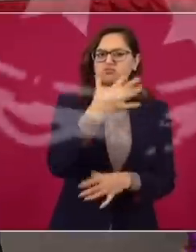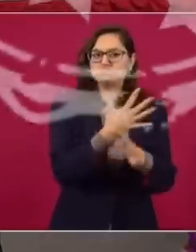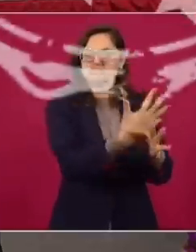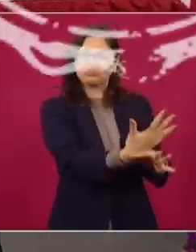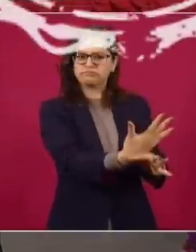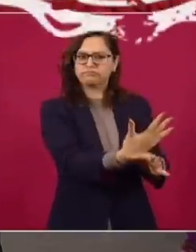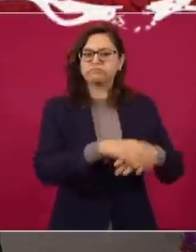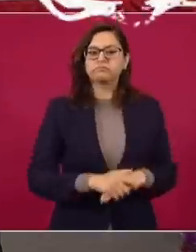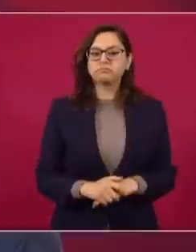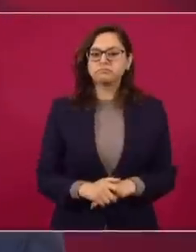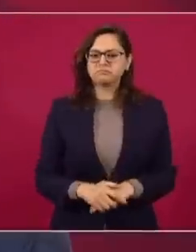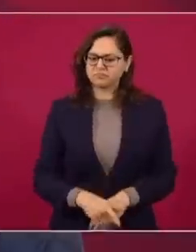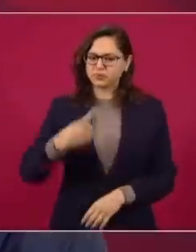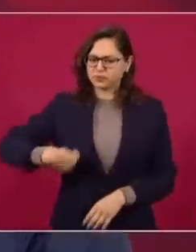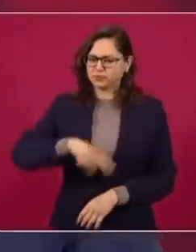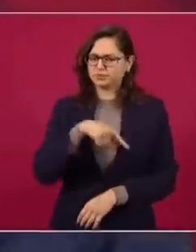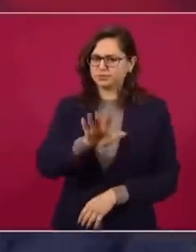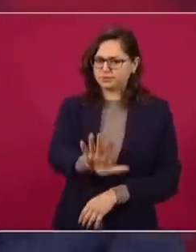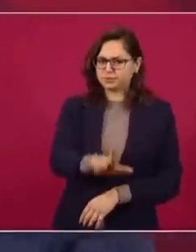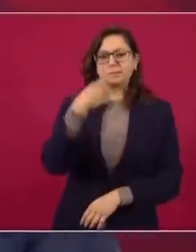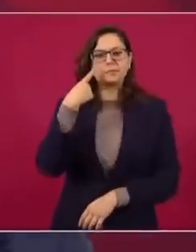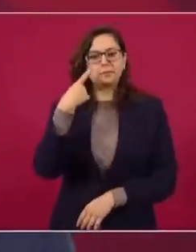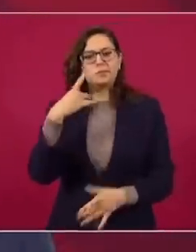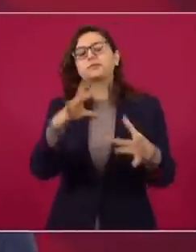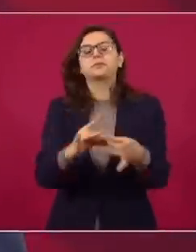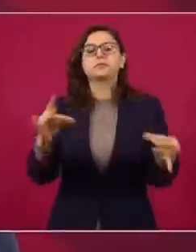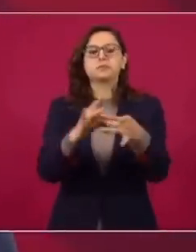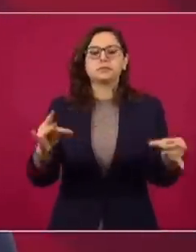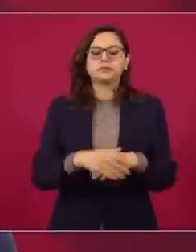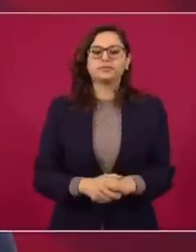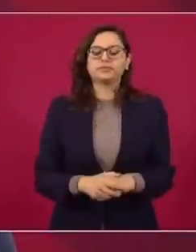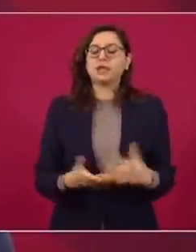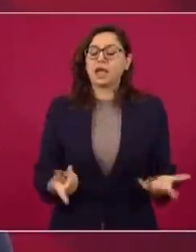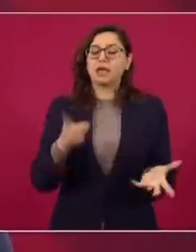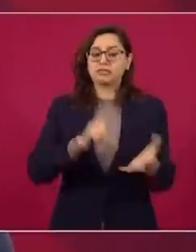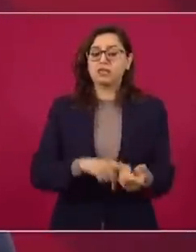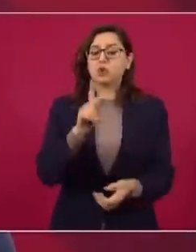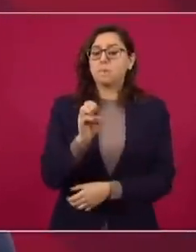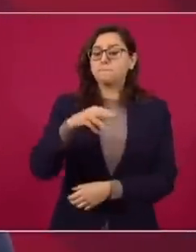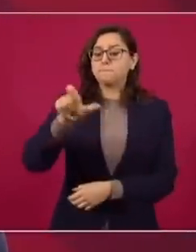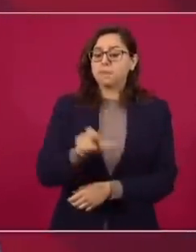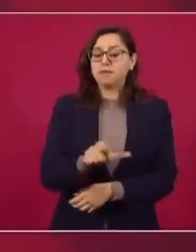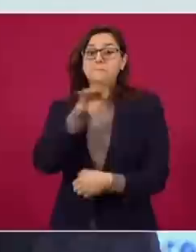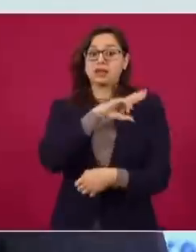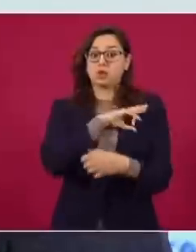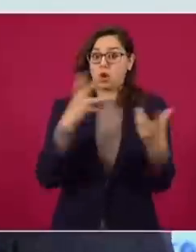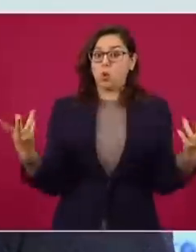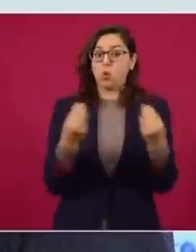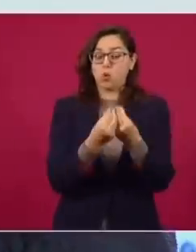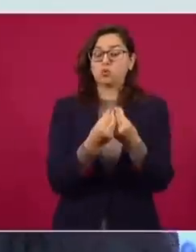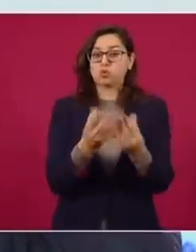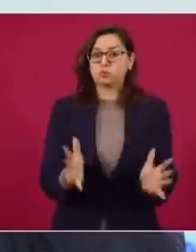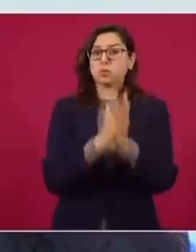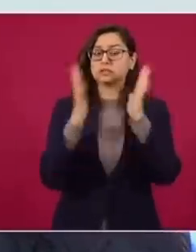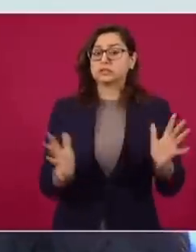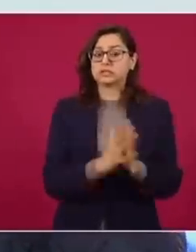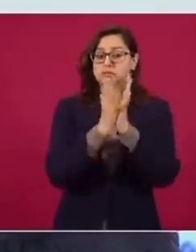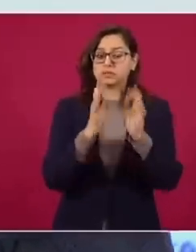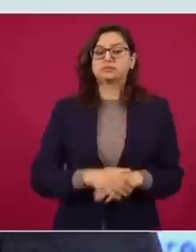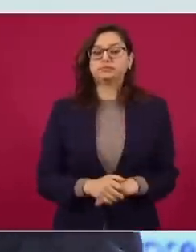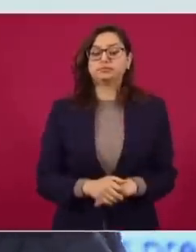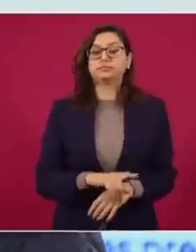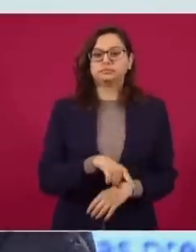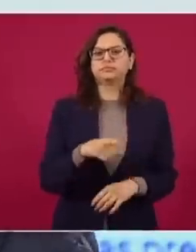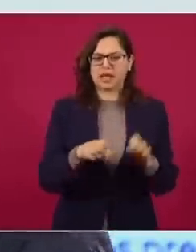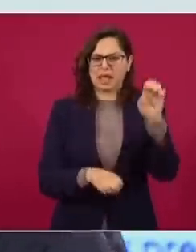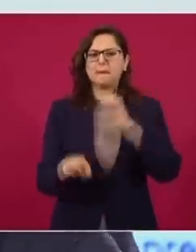En Petróleos Mexicanos prestan sus servicios alrededor de 4.500 empresas. La empresa Baker Hughes se